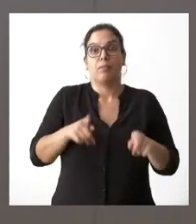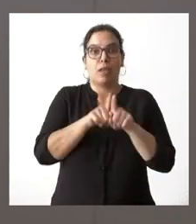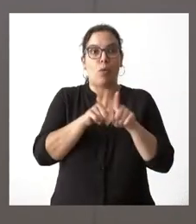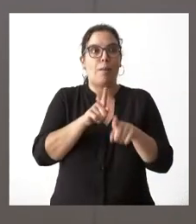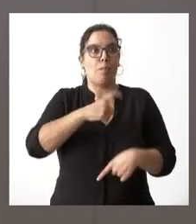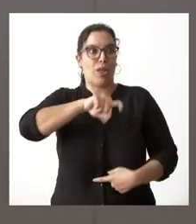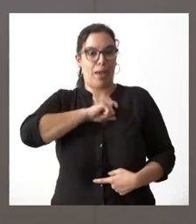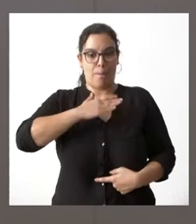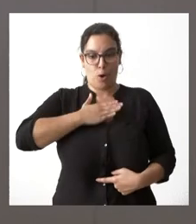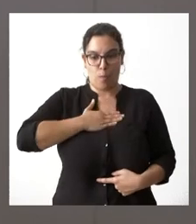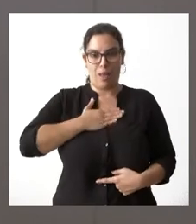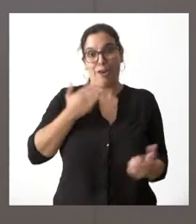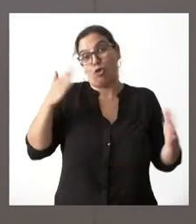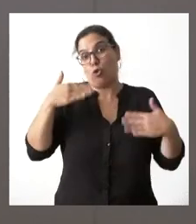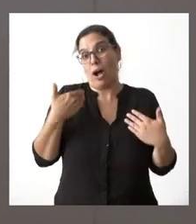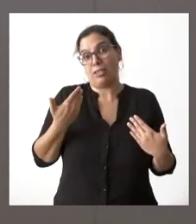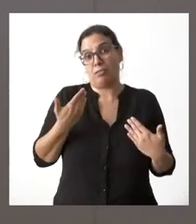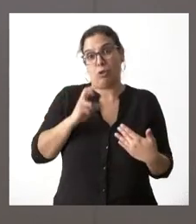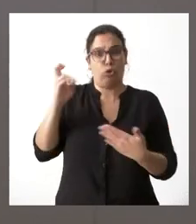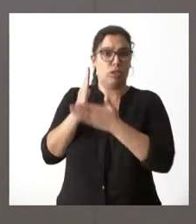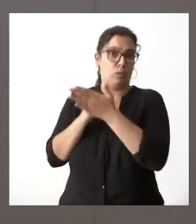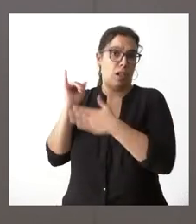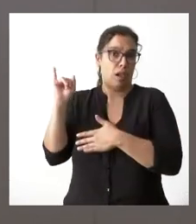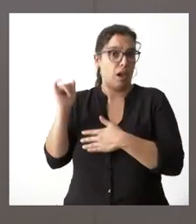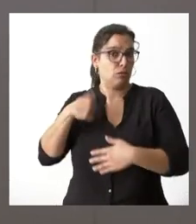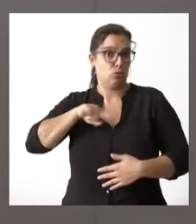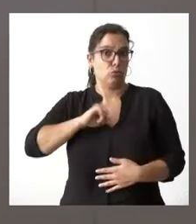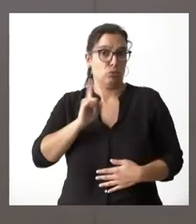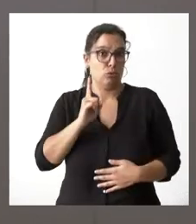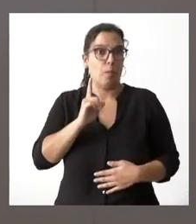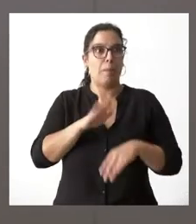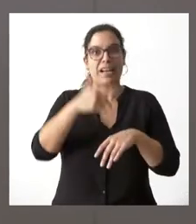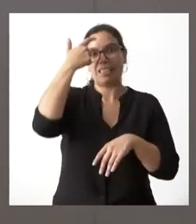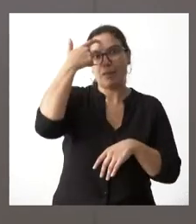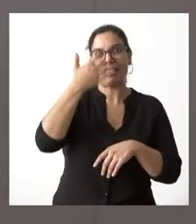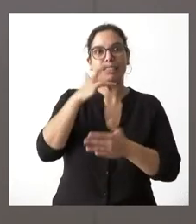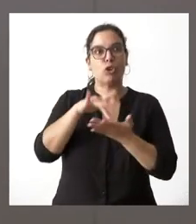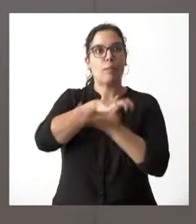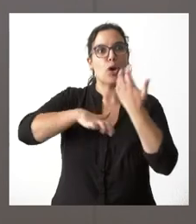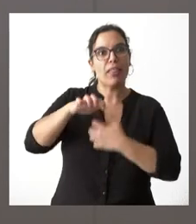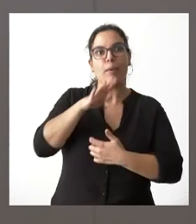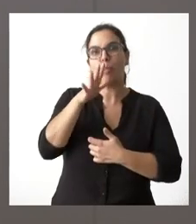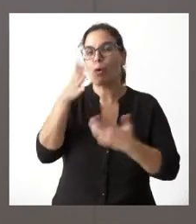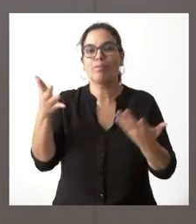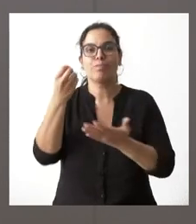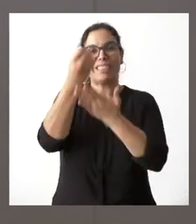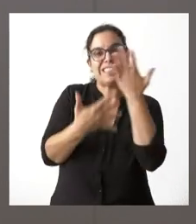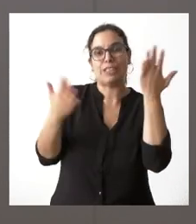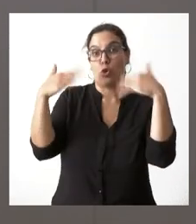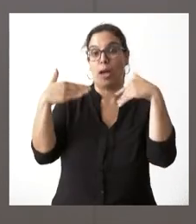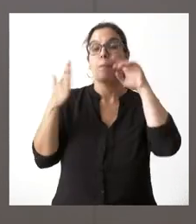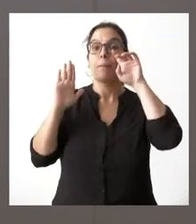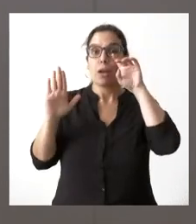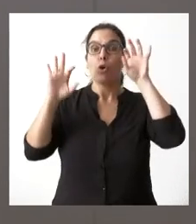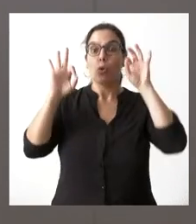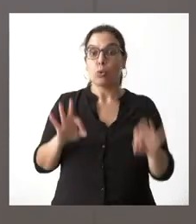cuerpos propios de seguridad pública para establecer registros de cuáles son las causas de cada uno de los casos de violencia pero precisamente por eso es por lo que tiene